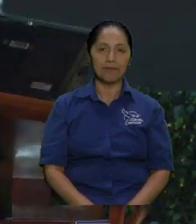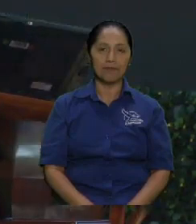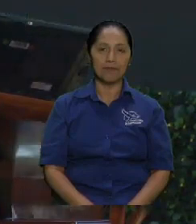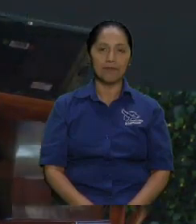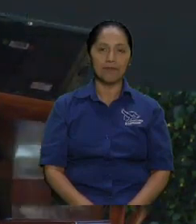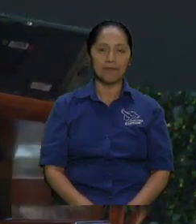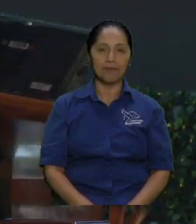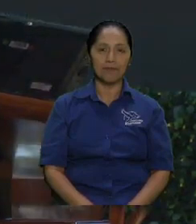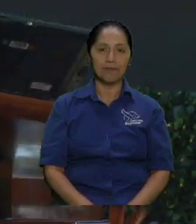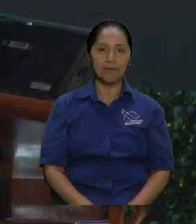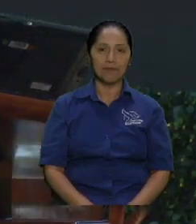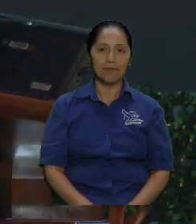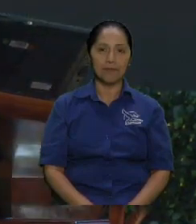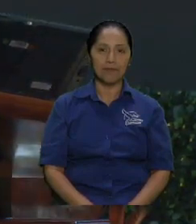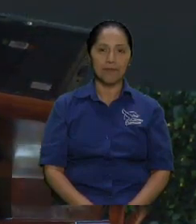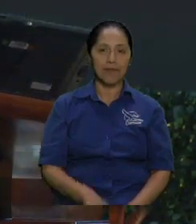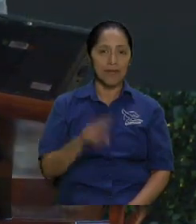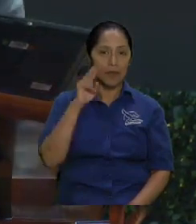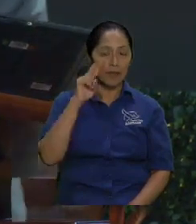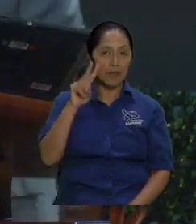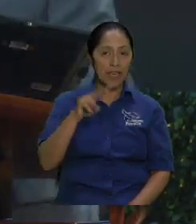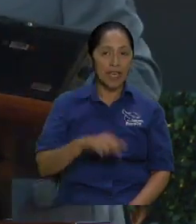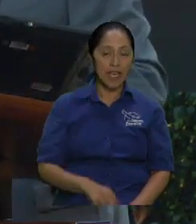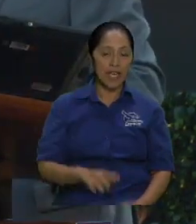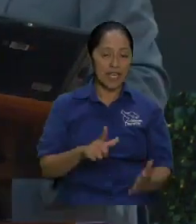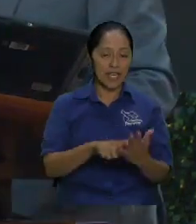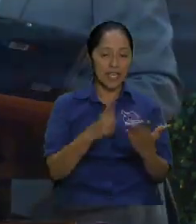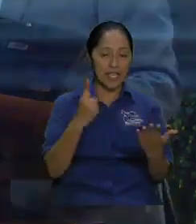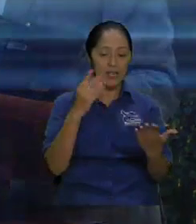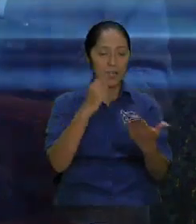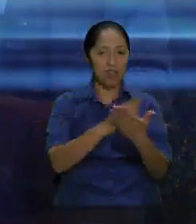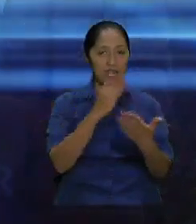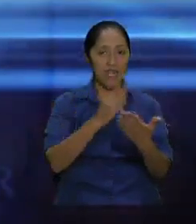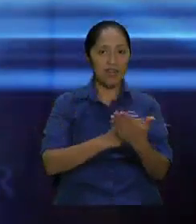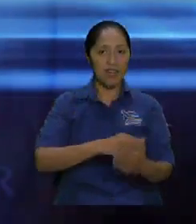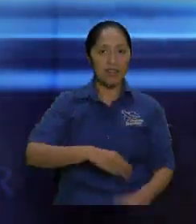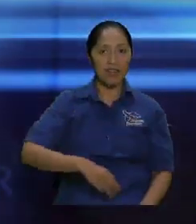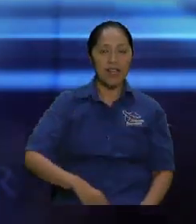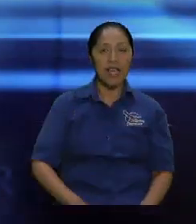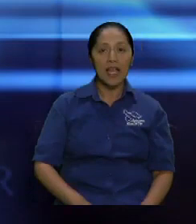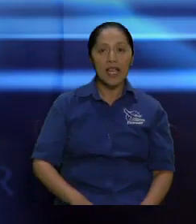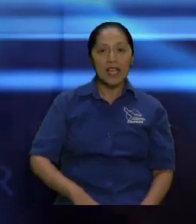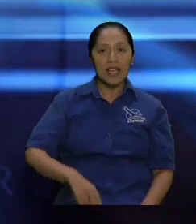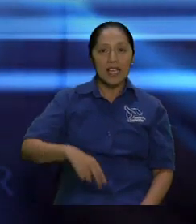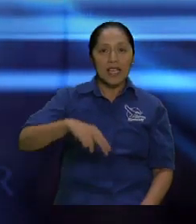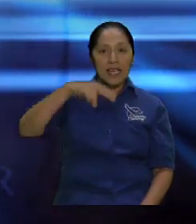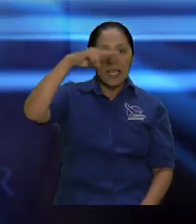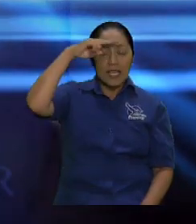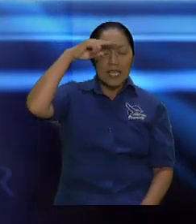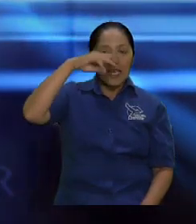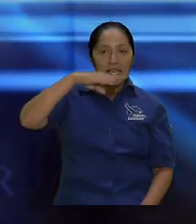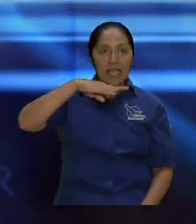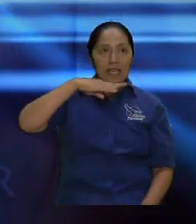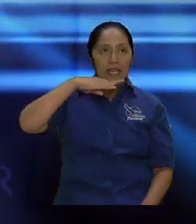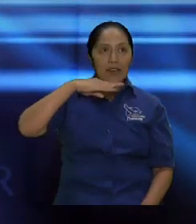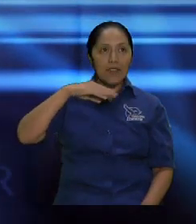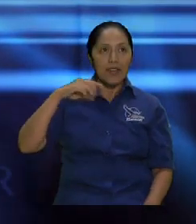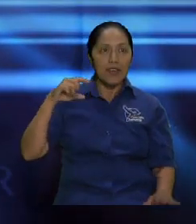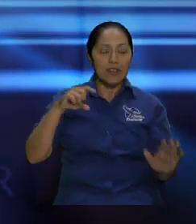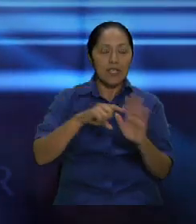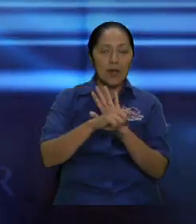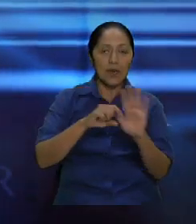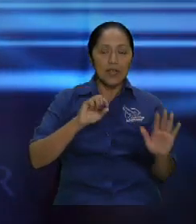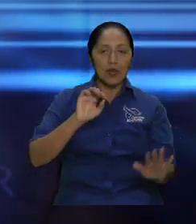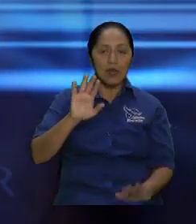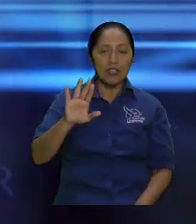esto me interesa mucho mire pues Hebreos 5.13 porque todo el que toma solo leche no está acostumbrado a